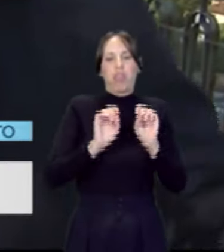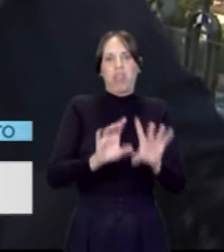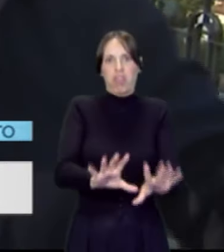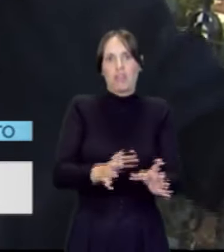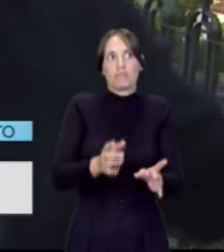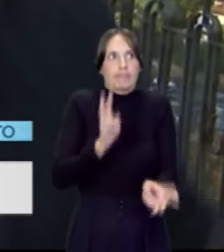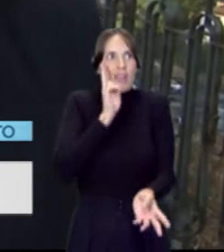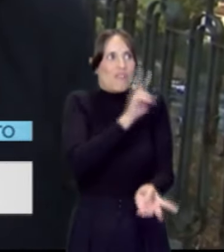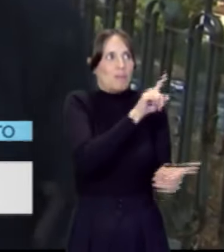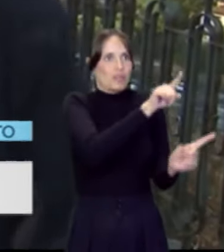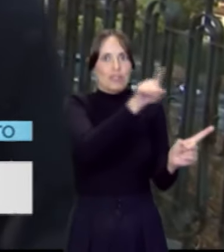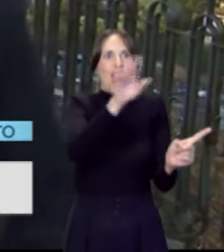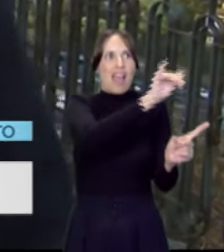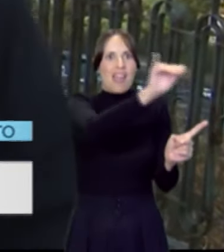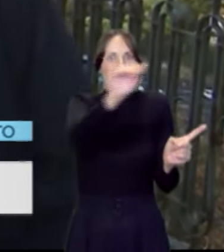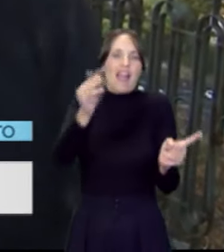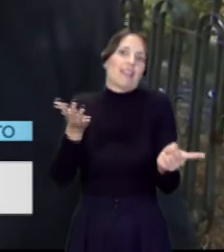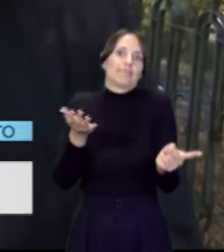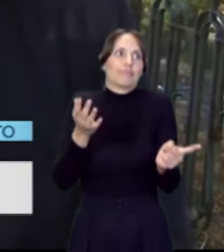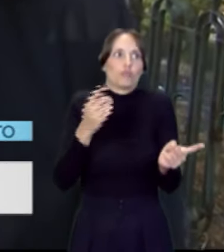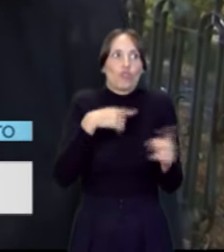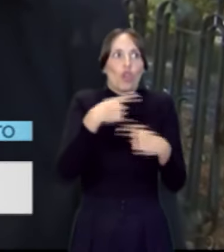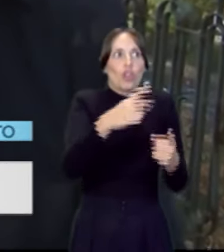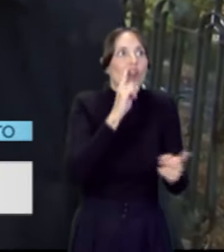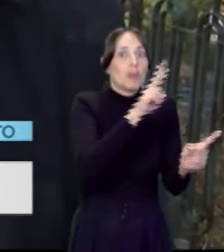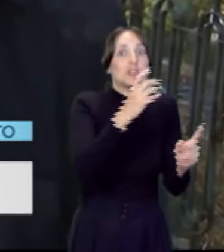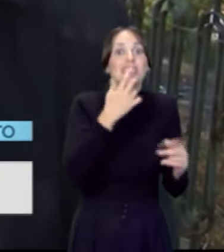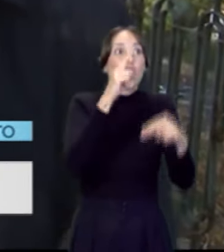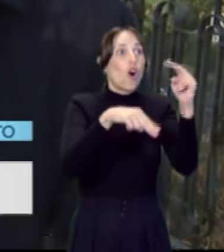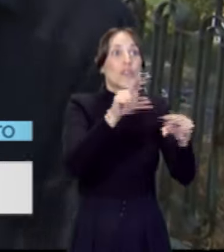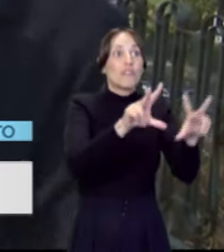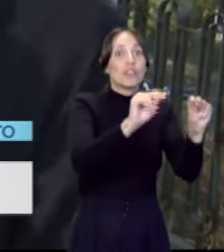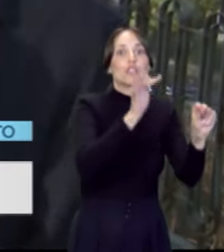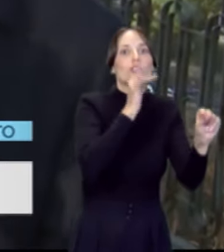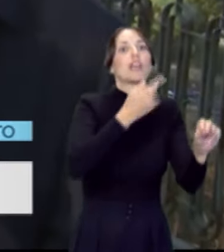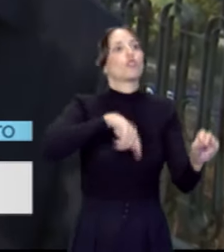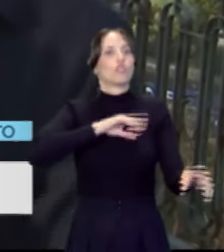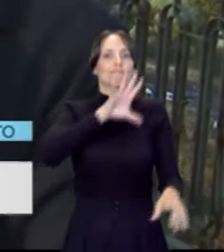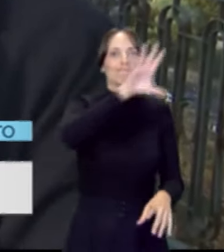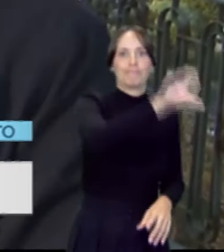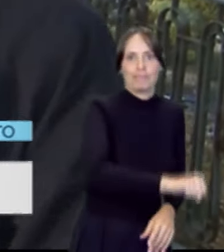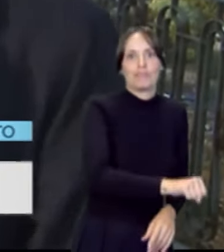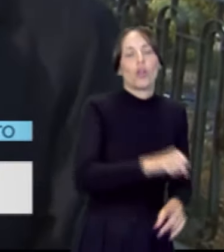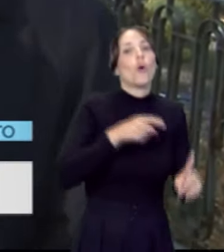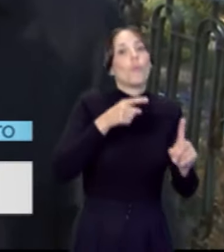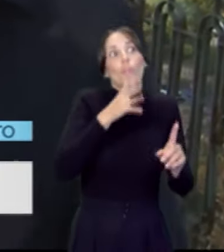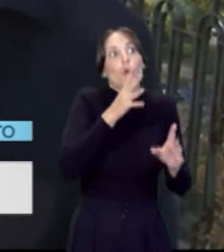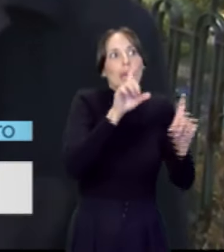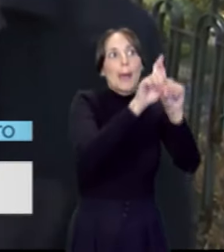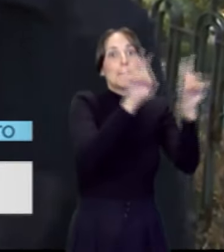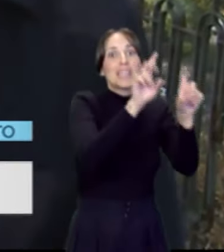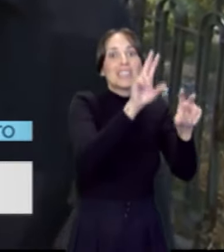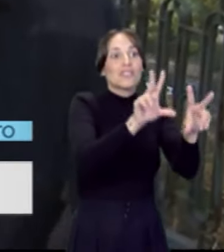paisaje urbanístico a diario, pues esas obras que están inacabadas, que esos emprendedores, esos promotores no pudieron concluir,